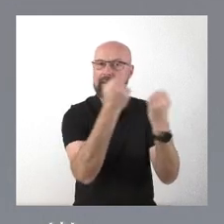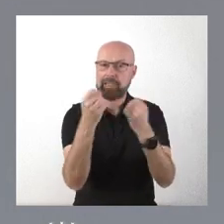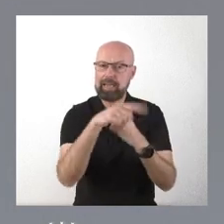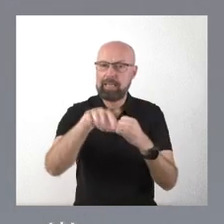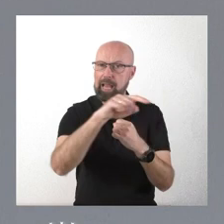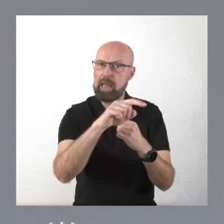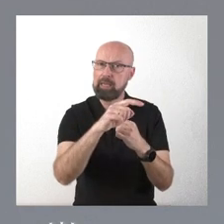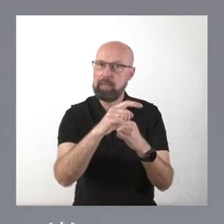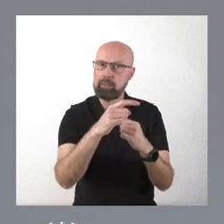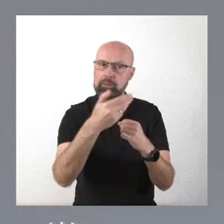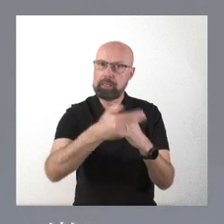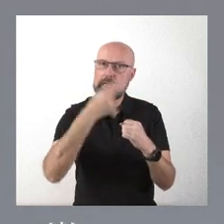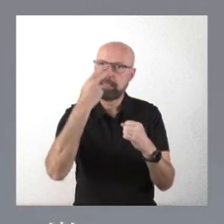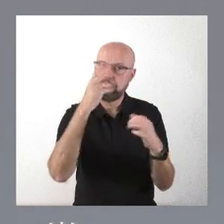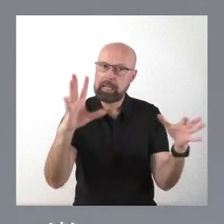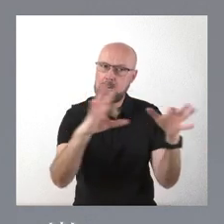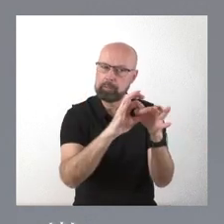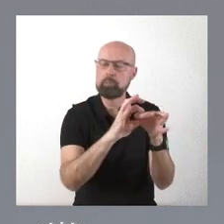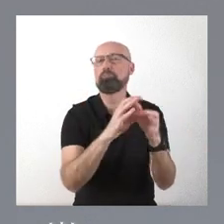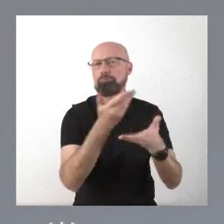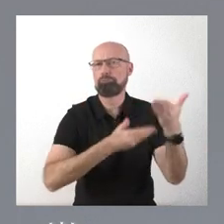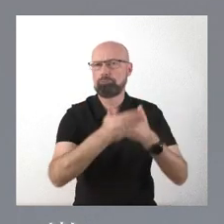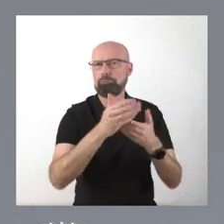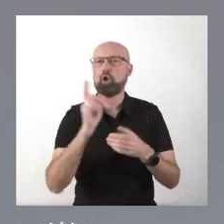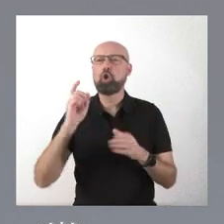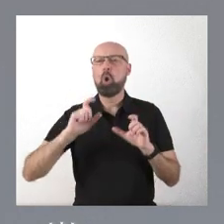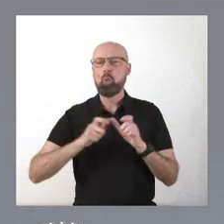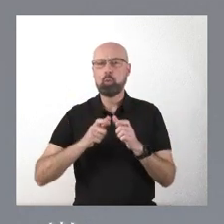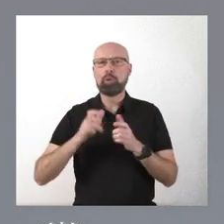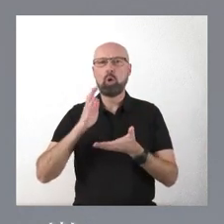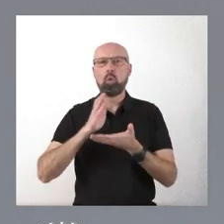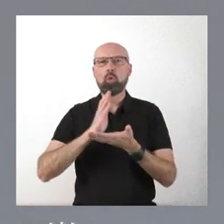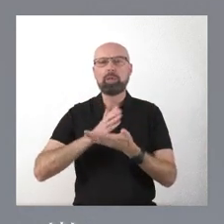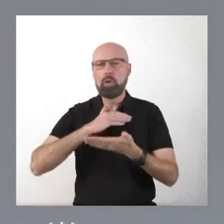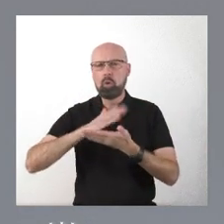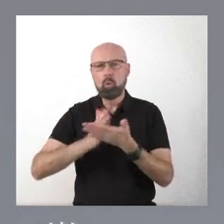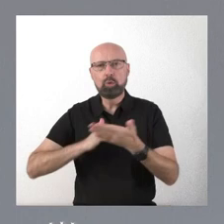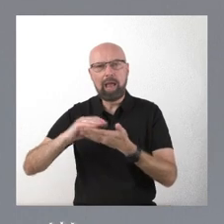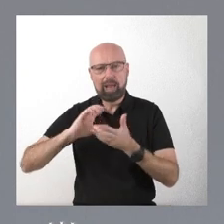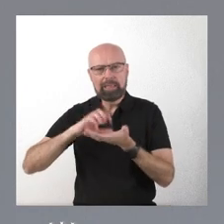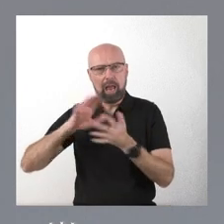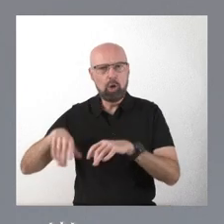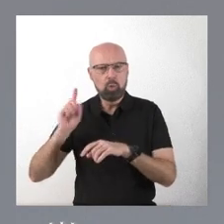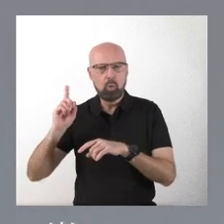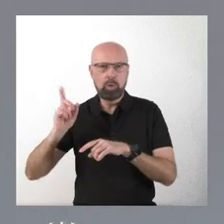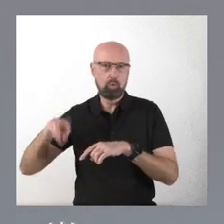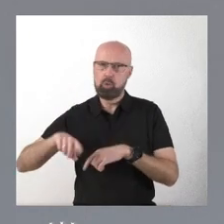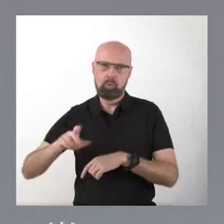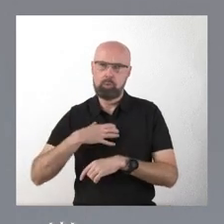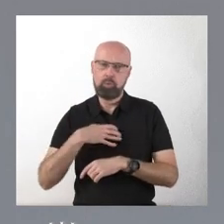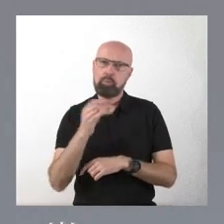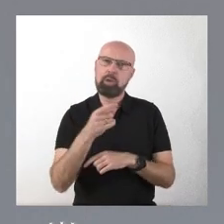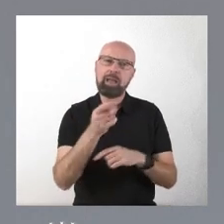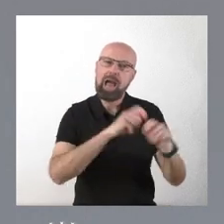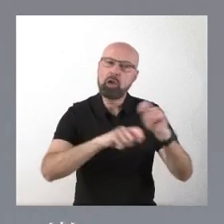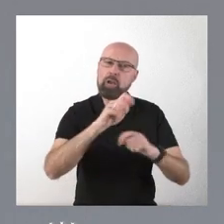ser una cosa de la Junta. Las asociaciones, que hay muchas en Castilla y León y muy meritorias, porque casi todas esas